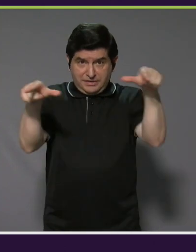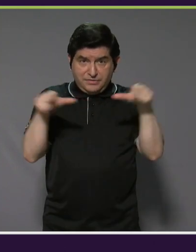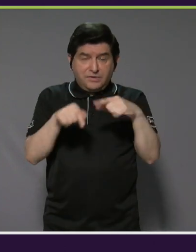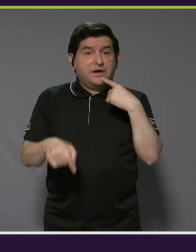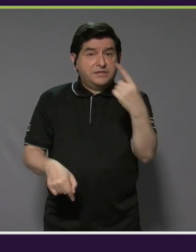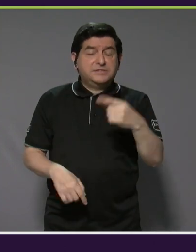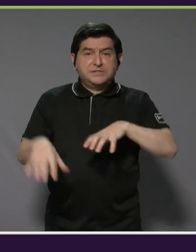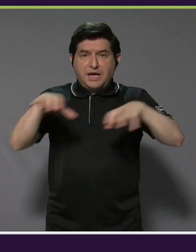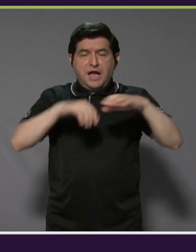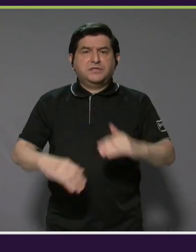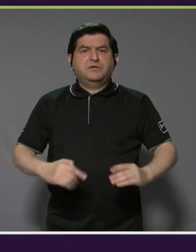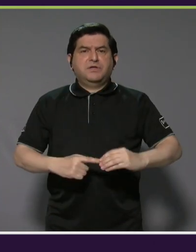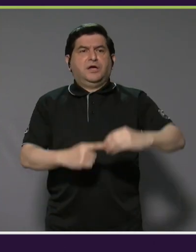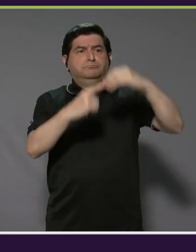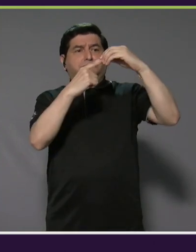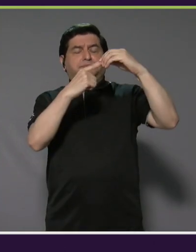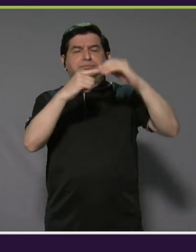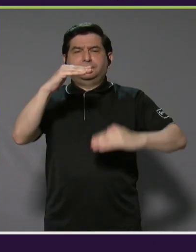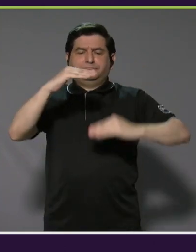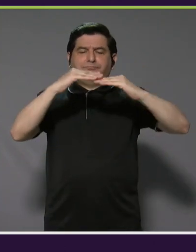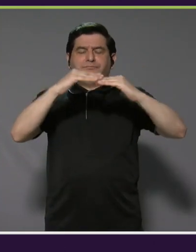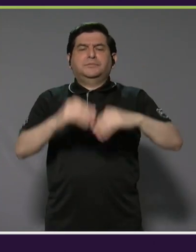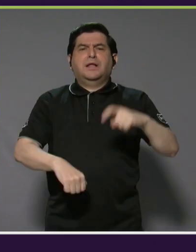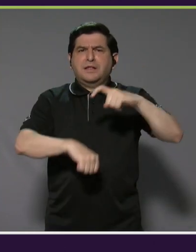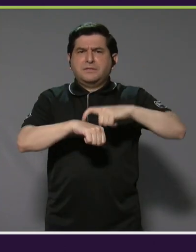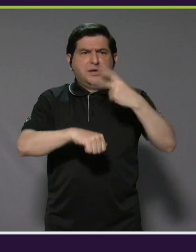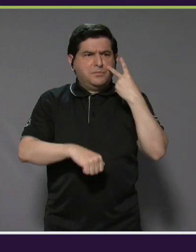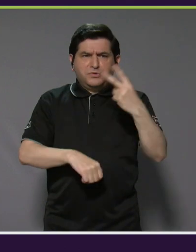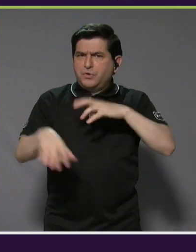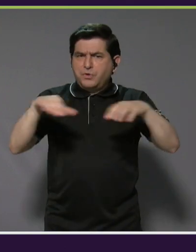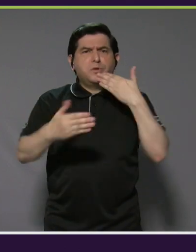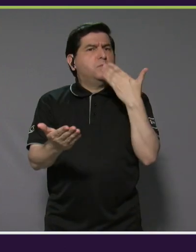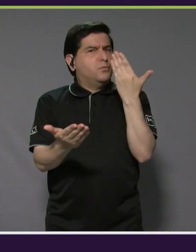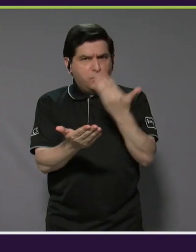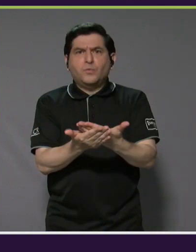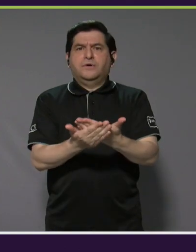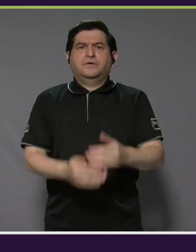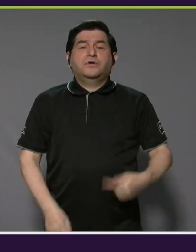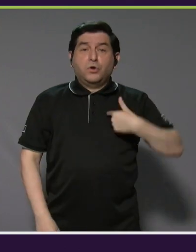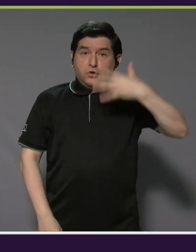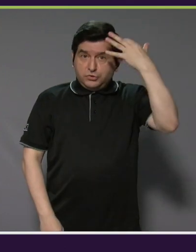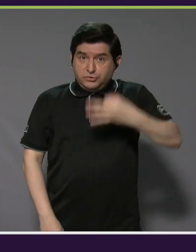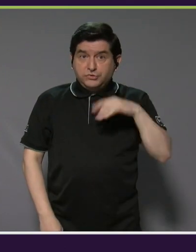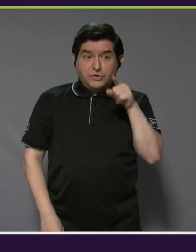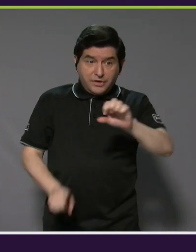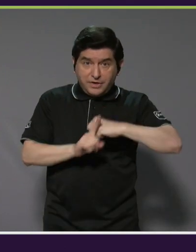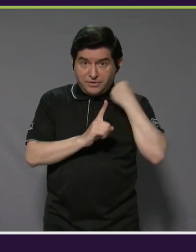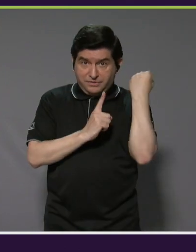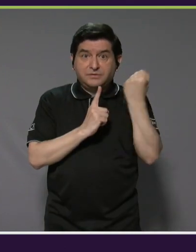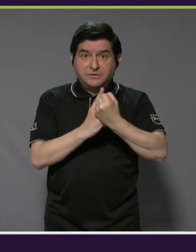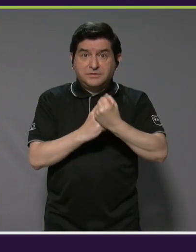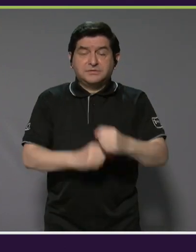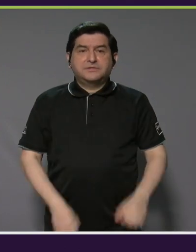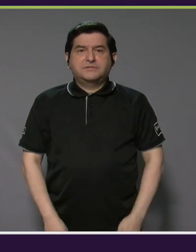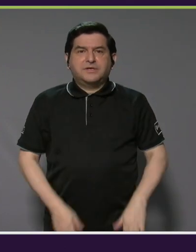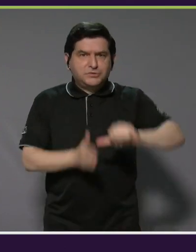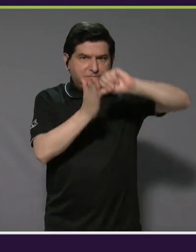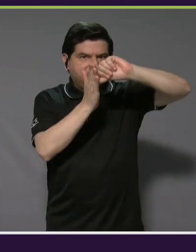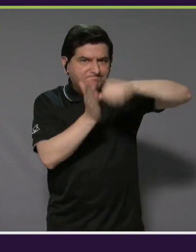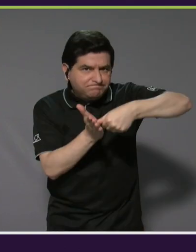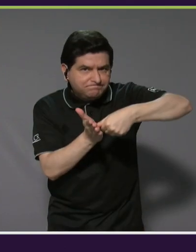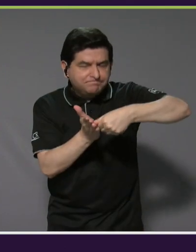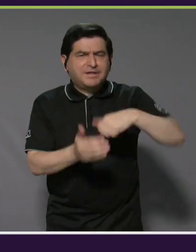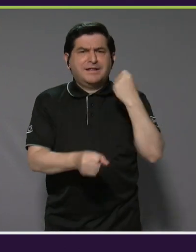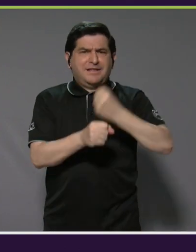este es un evento top, que tienen tiempo de ver un evento tan bueno. Lo cual yo creo que eso es algo que hay que enfatizar,